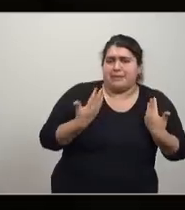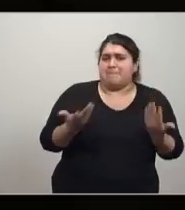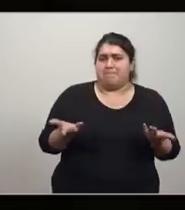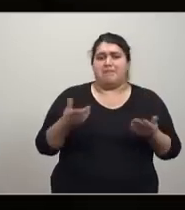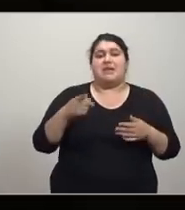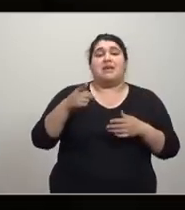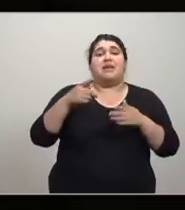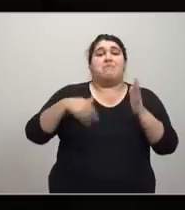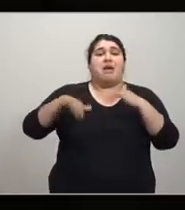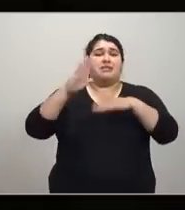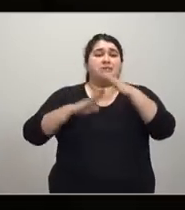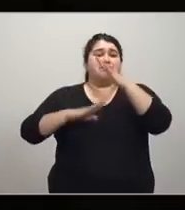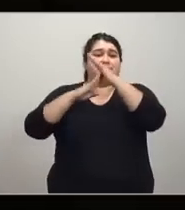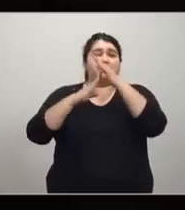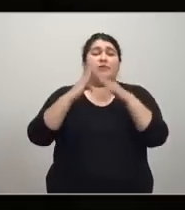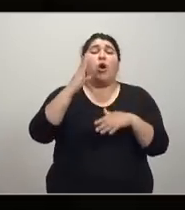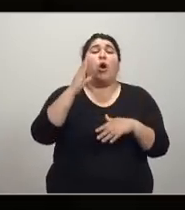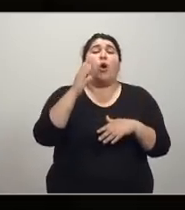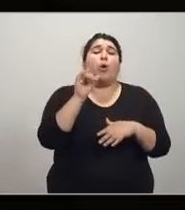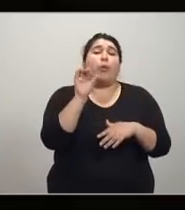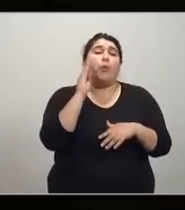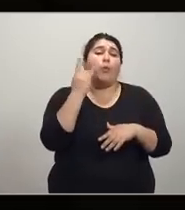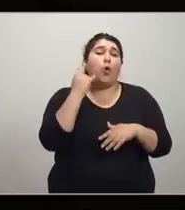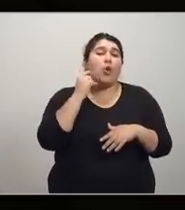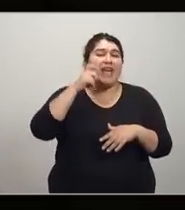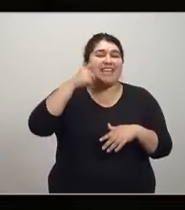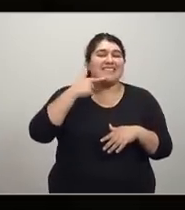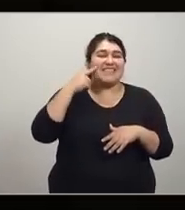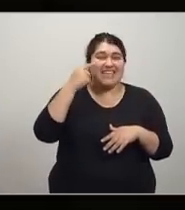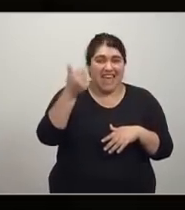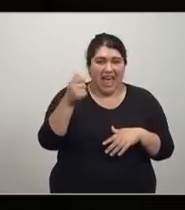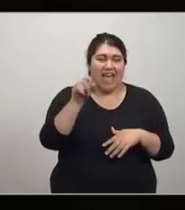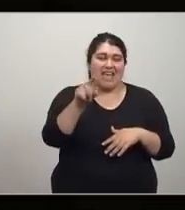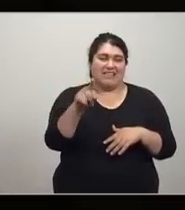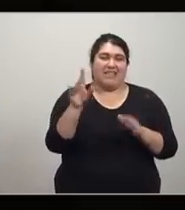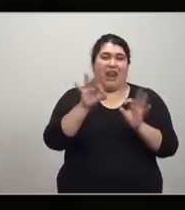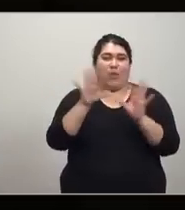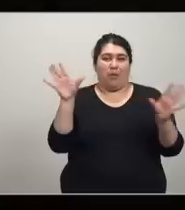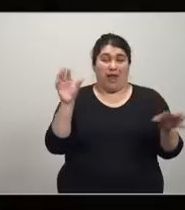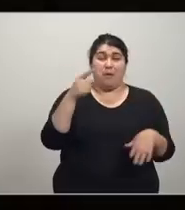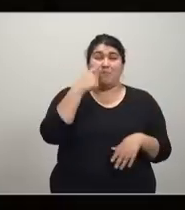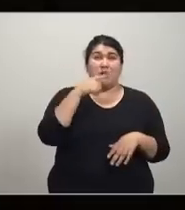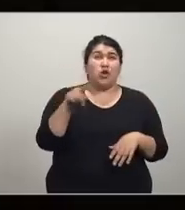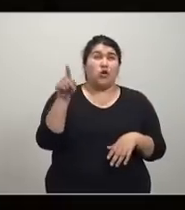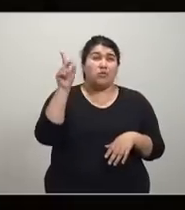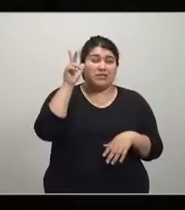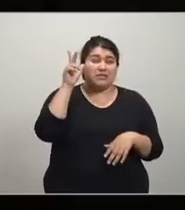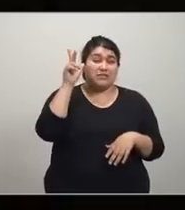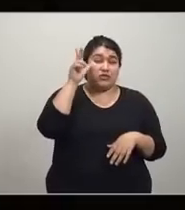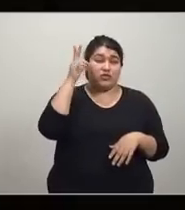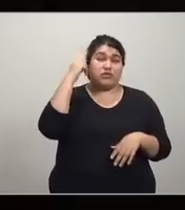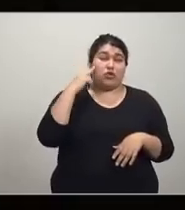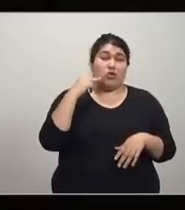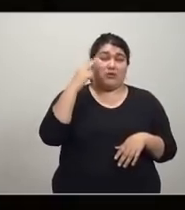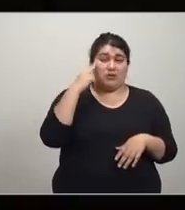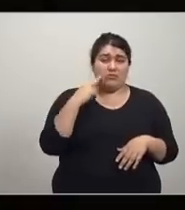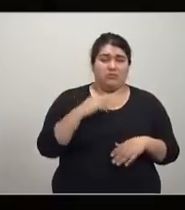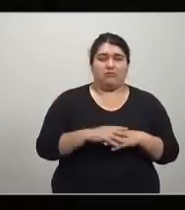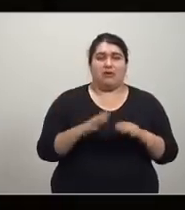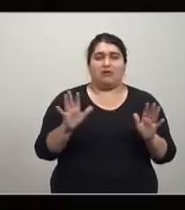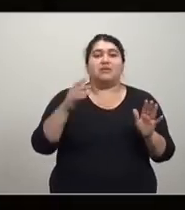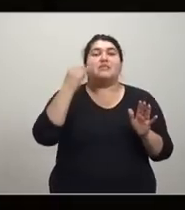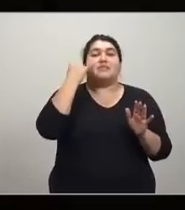la burguesía liberal podríamos decirle ¿no? pero que en 1789 llevaría a la revolución francesa a la revolución